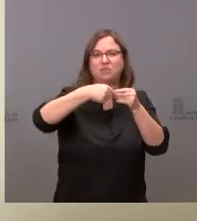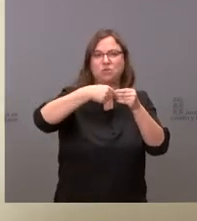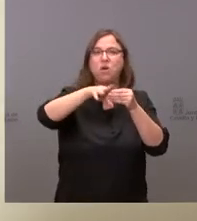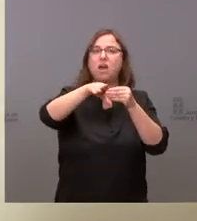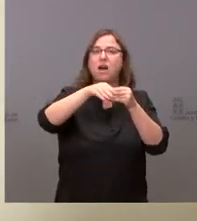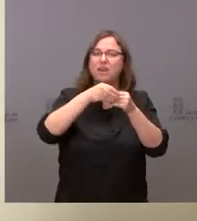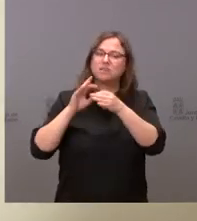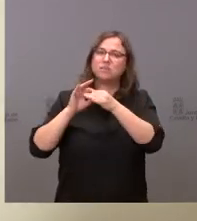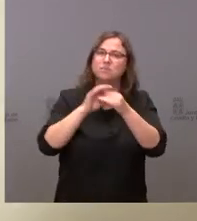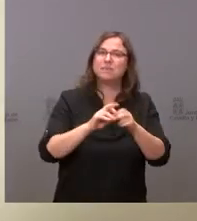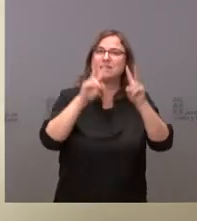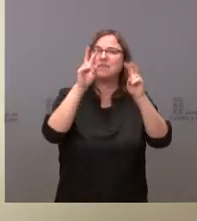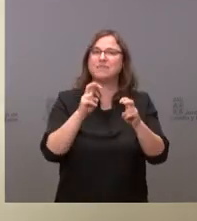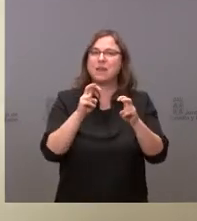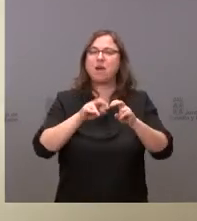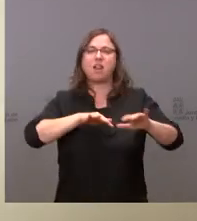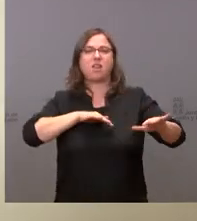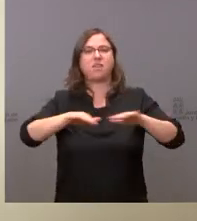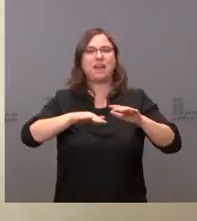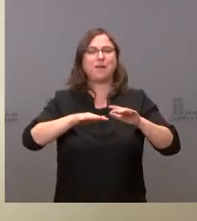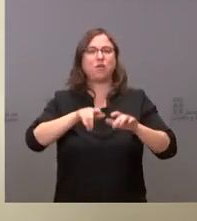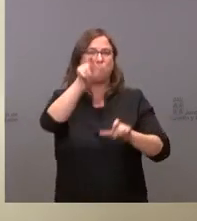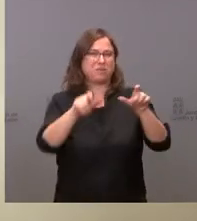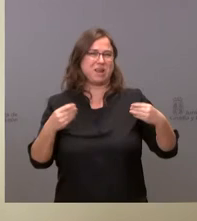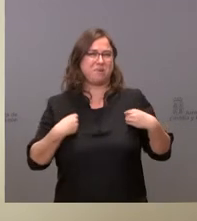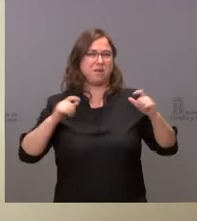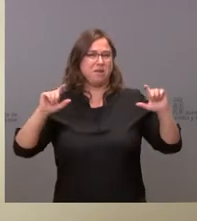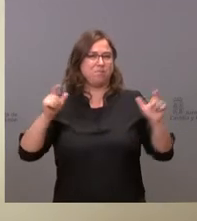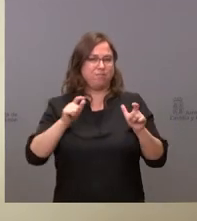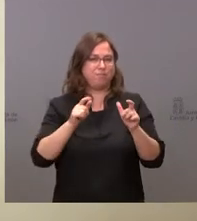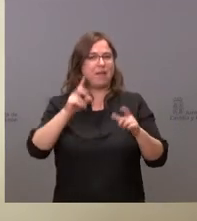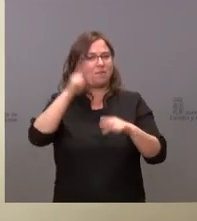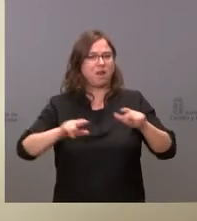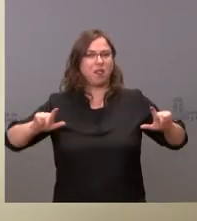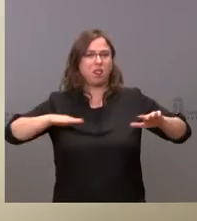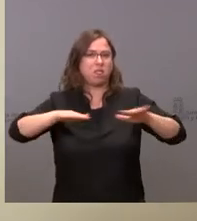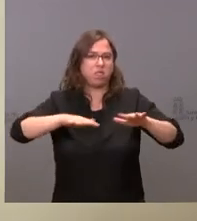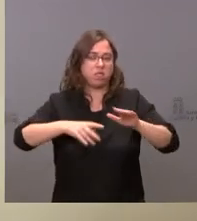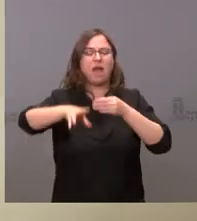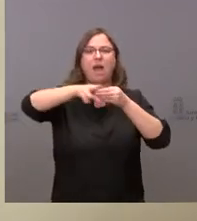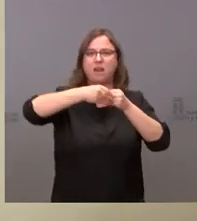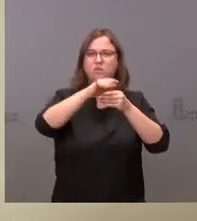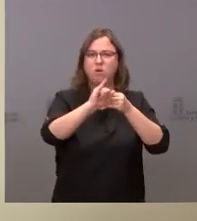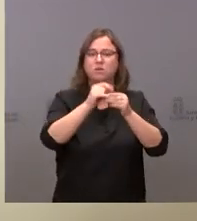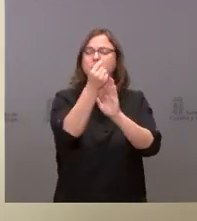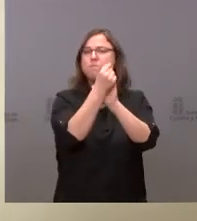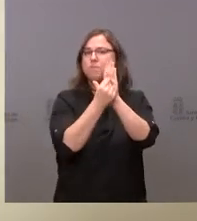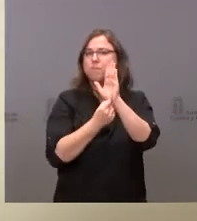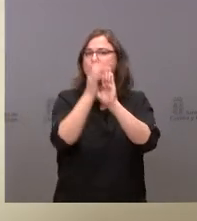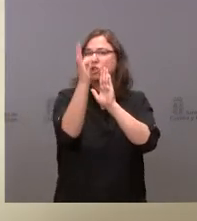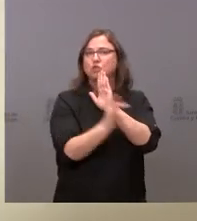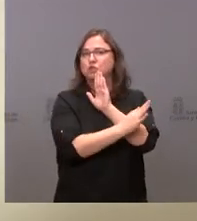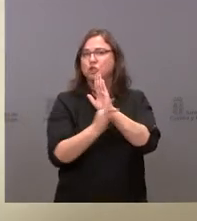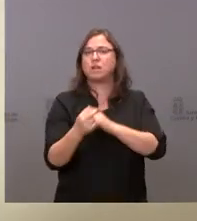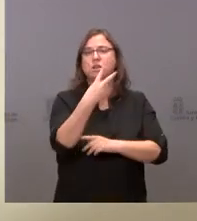dedicadas a la dinamización demográfica, en el que se identifican un total de